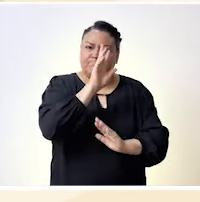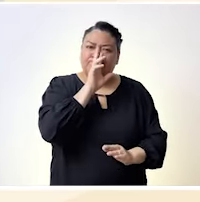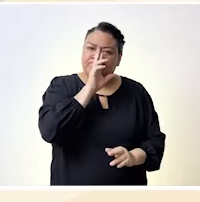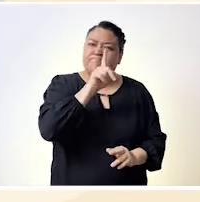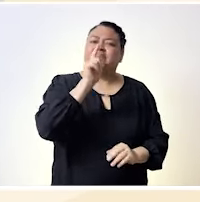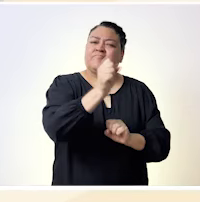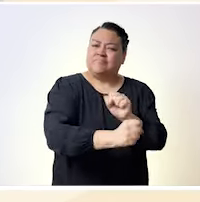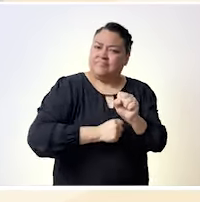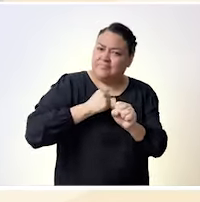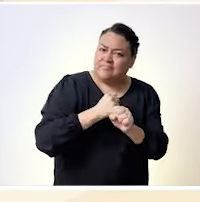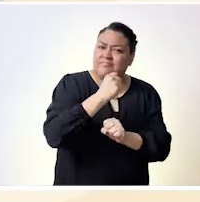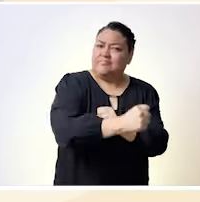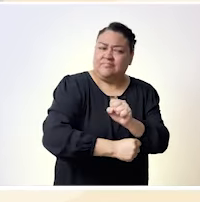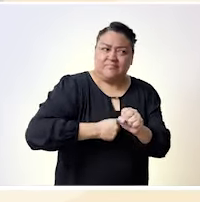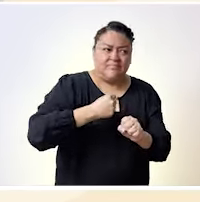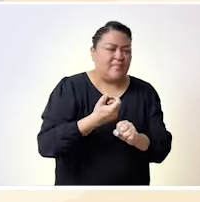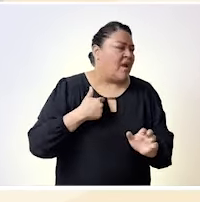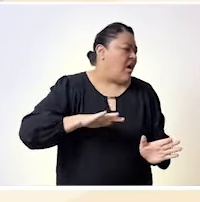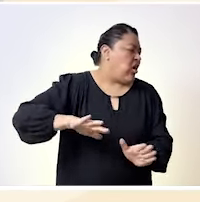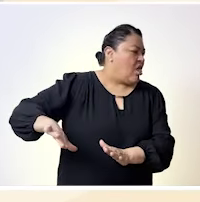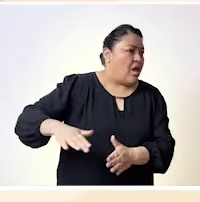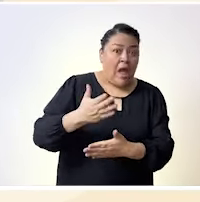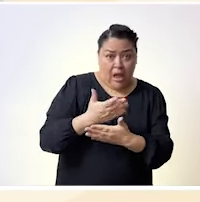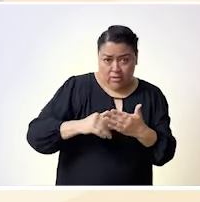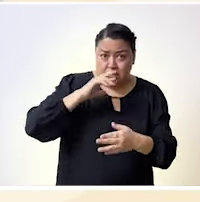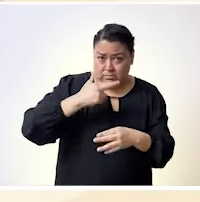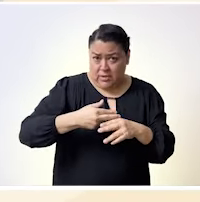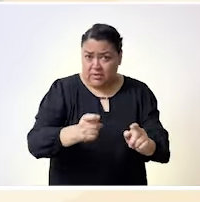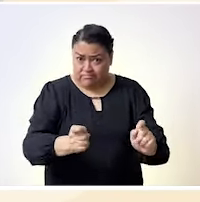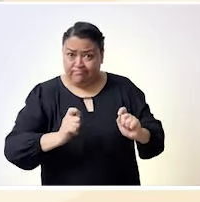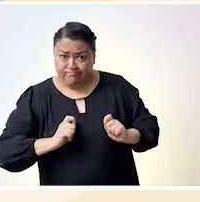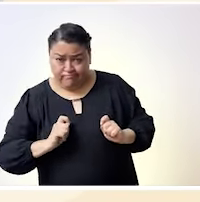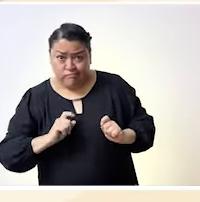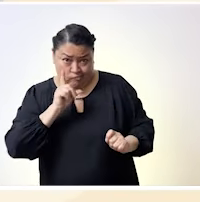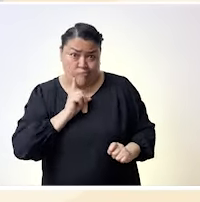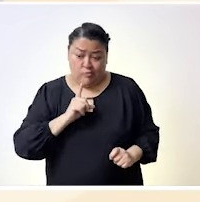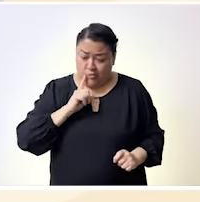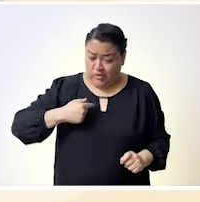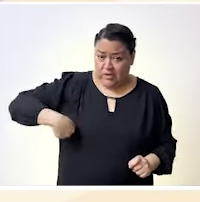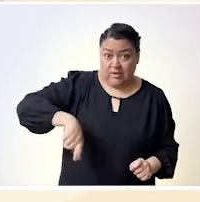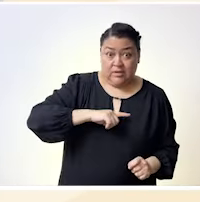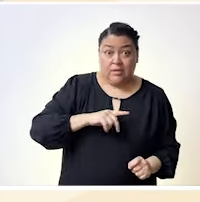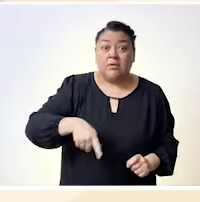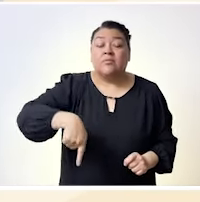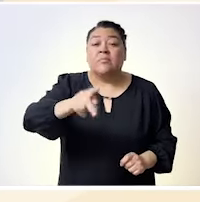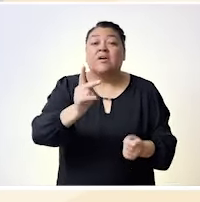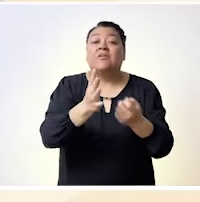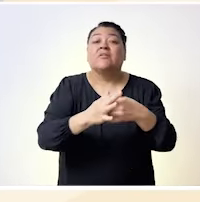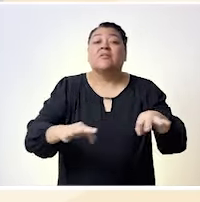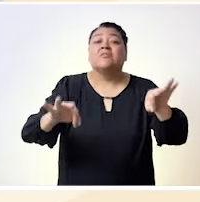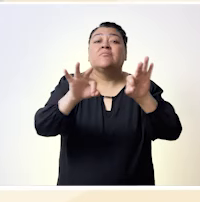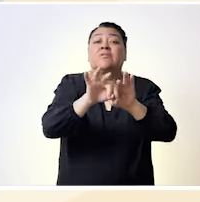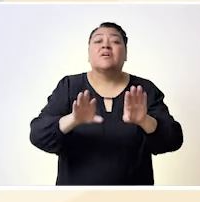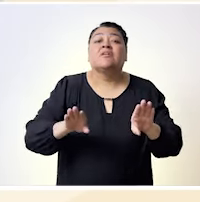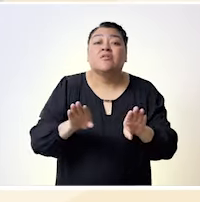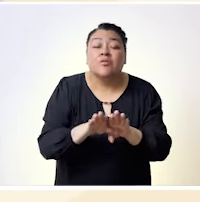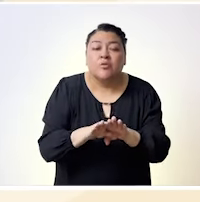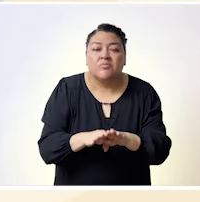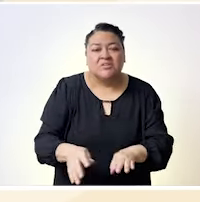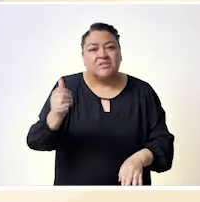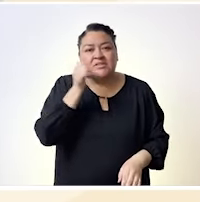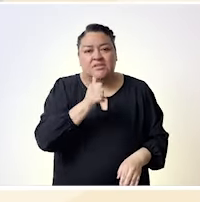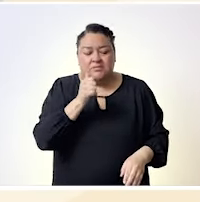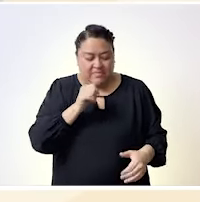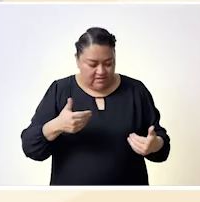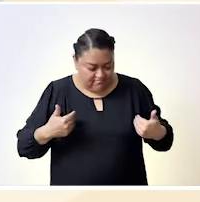en los espacios que por años nos fueron negados, se vuelve necesario poner sobre la